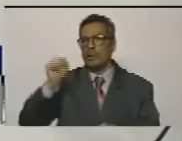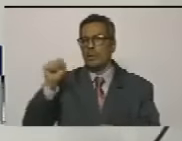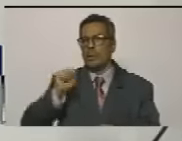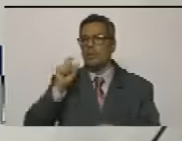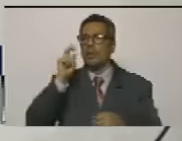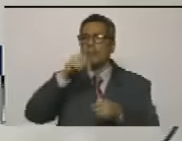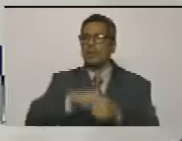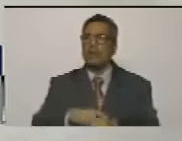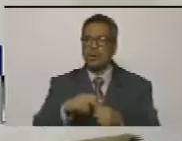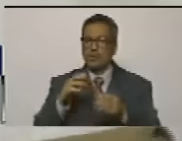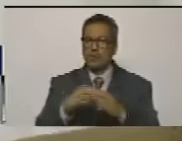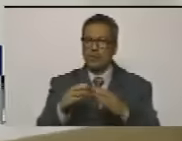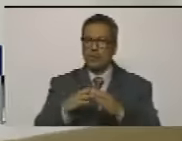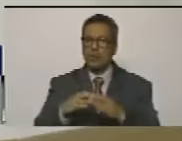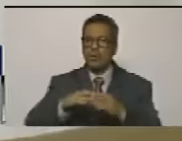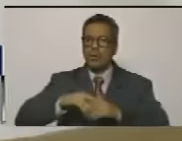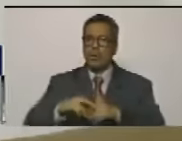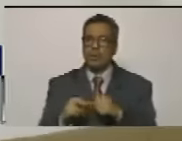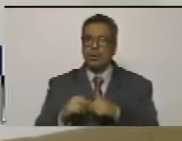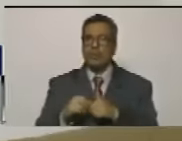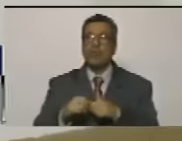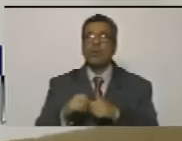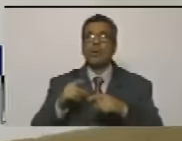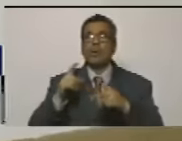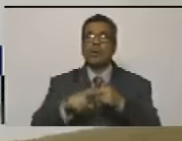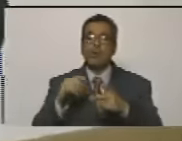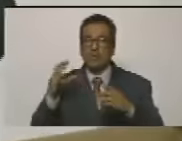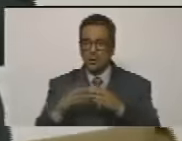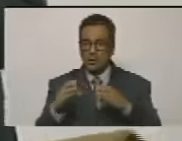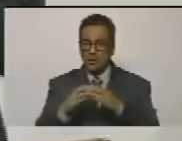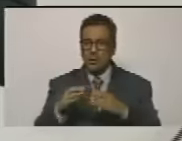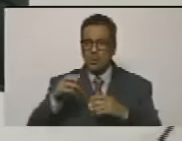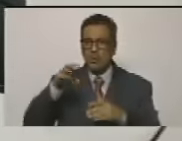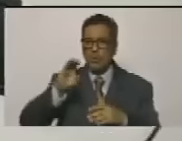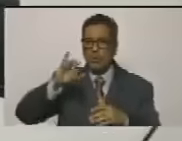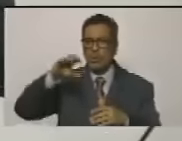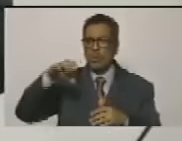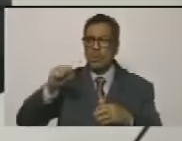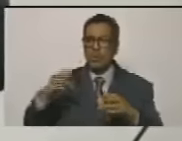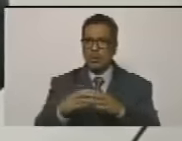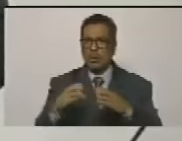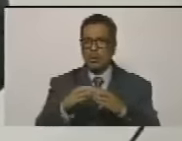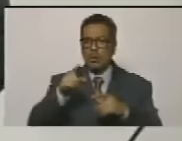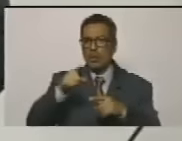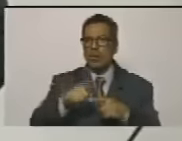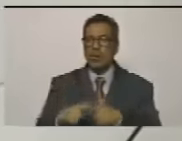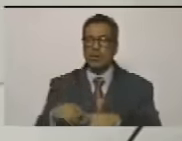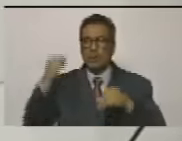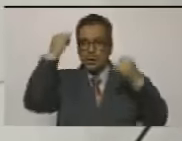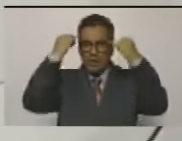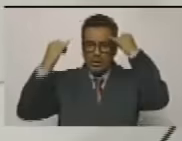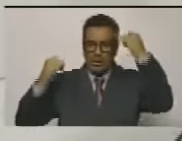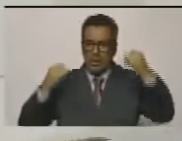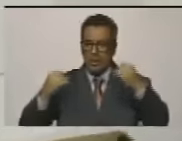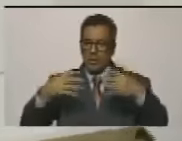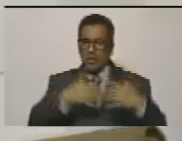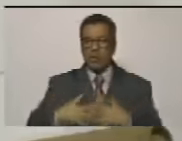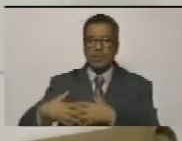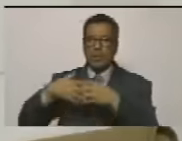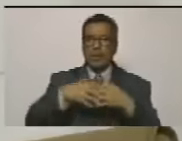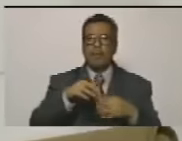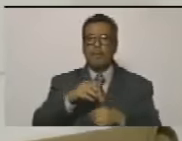asistió a una reunión en Cúcuta se reunió con un agente de la CIA se reunió con un agente de la inteligencia norteamericana